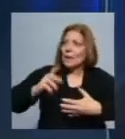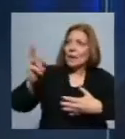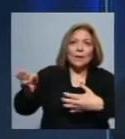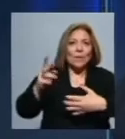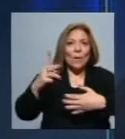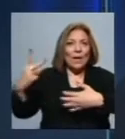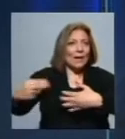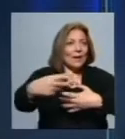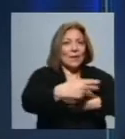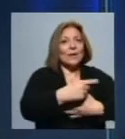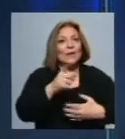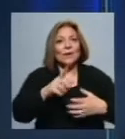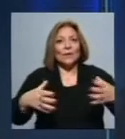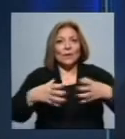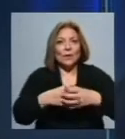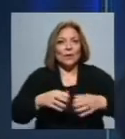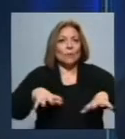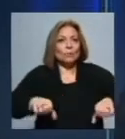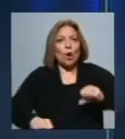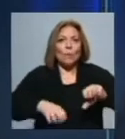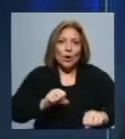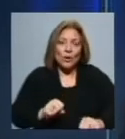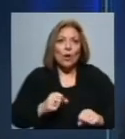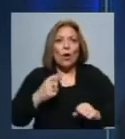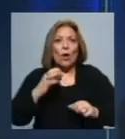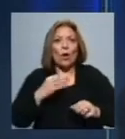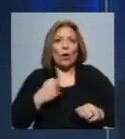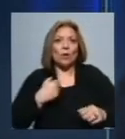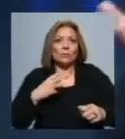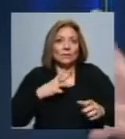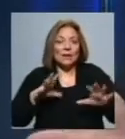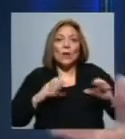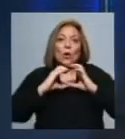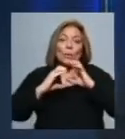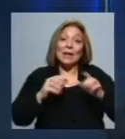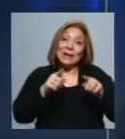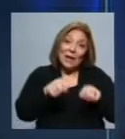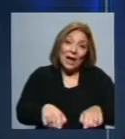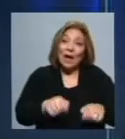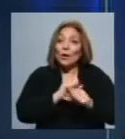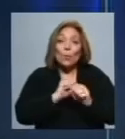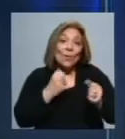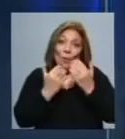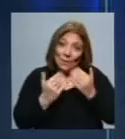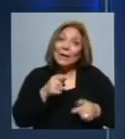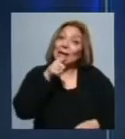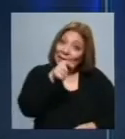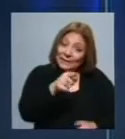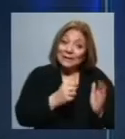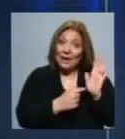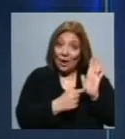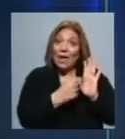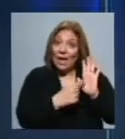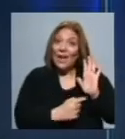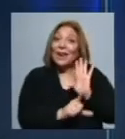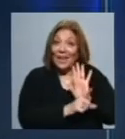combatir es que no se generen oligopolios y monopolios en la comunicación. Y por lo tanto, ese es un capítulo que hoy no vamos a poder abordar, pero que también incluye la